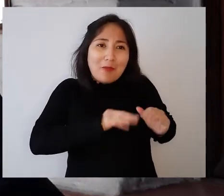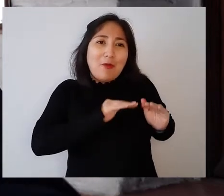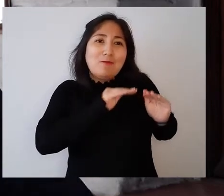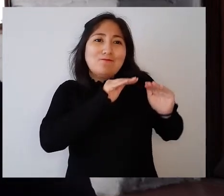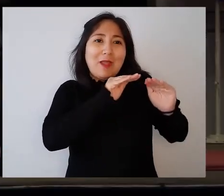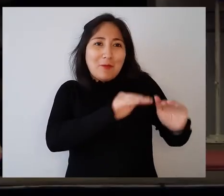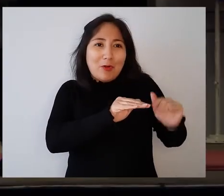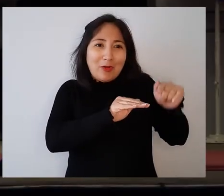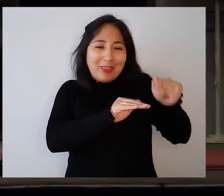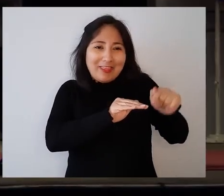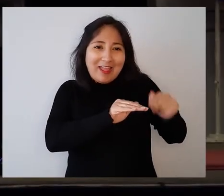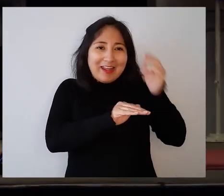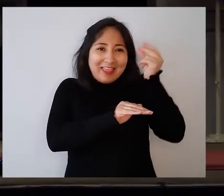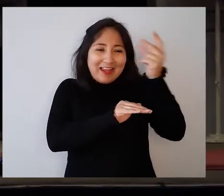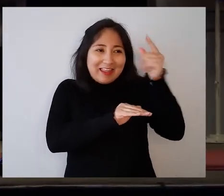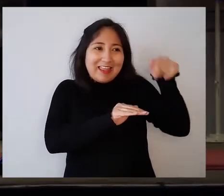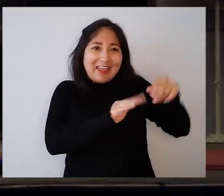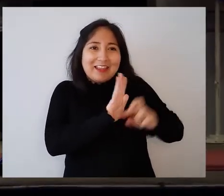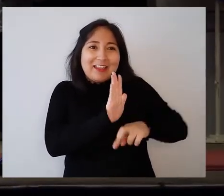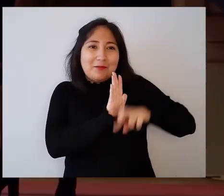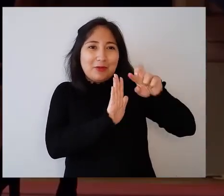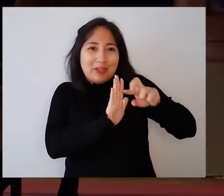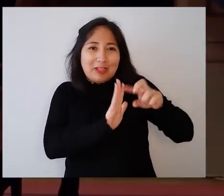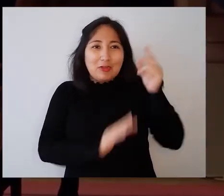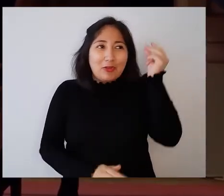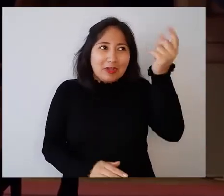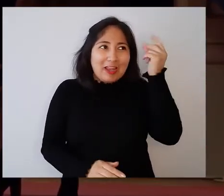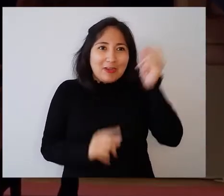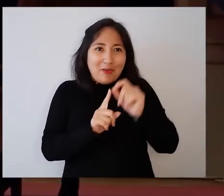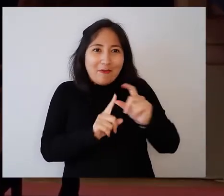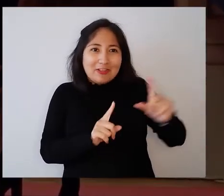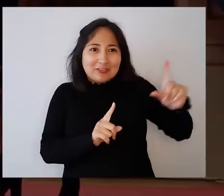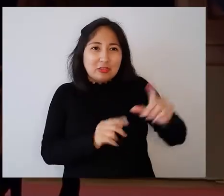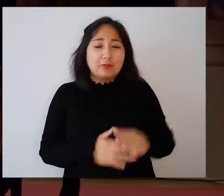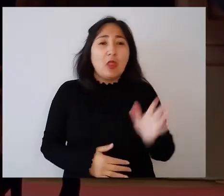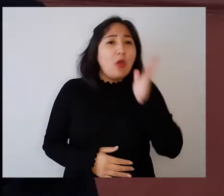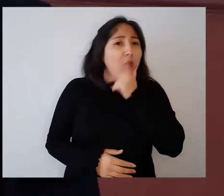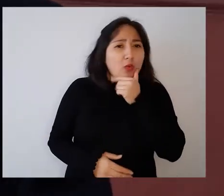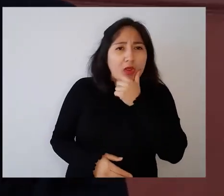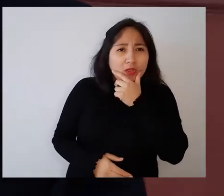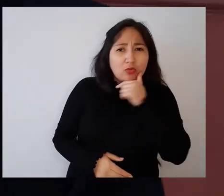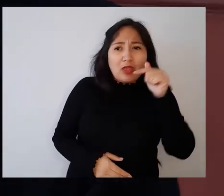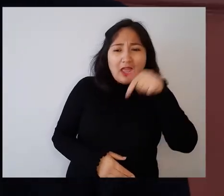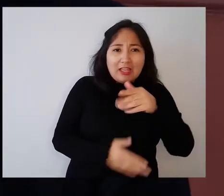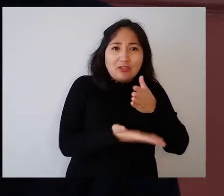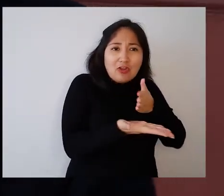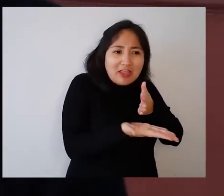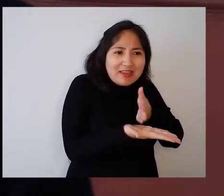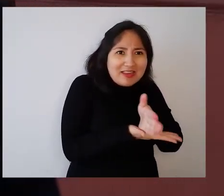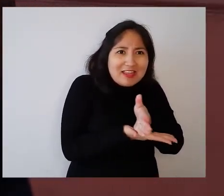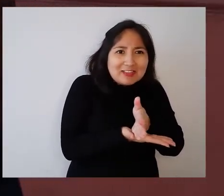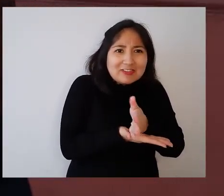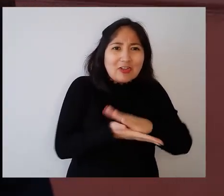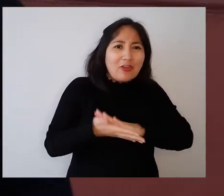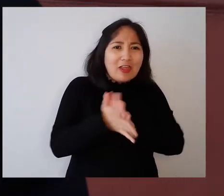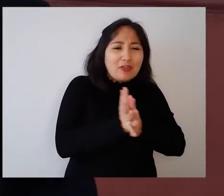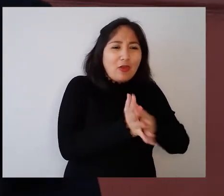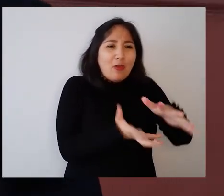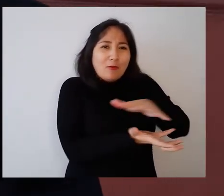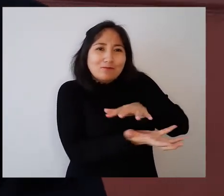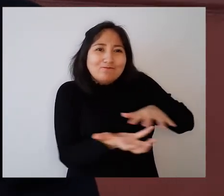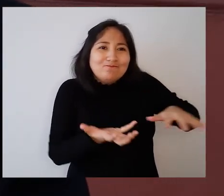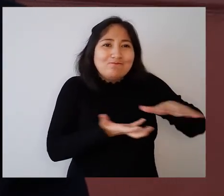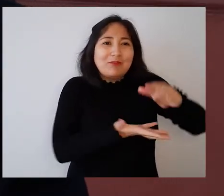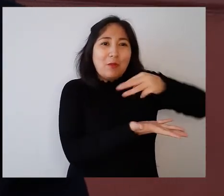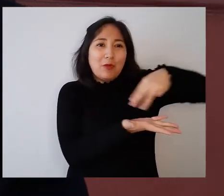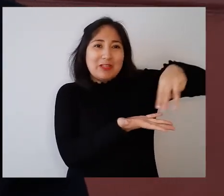tecnología al servicio, digamos, de la iniciativa de este proyecto Polo Innovación. Sin lugar a dudas, este es el punto de inicio de la sinergia